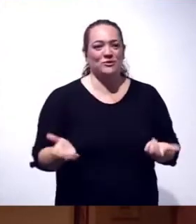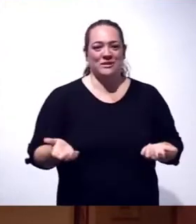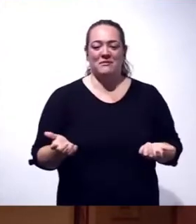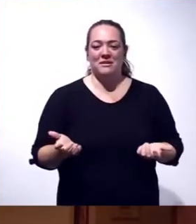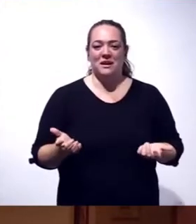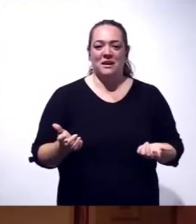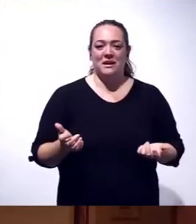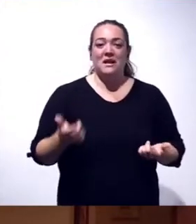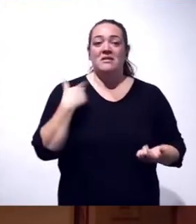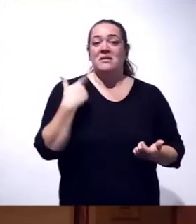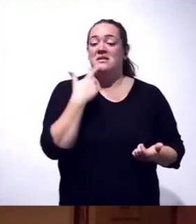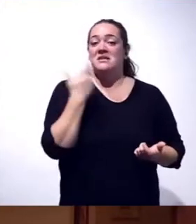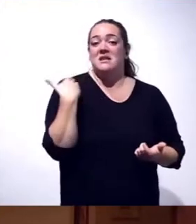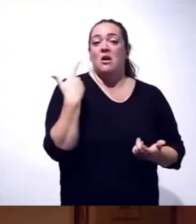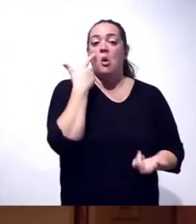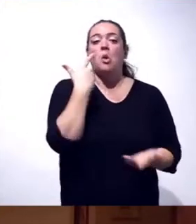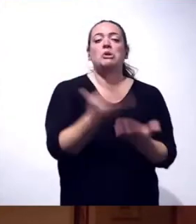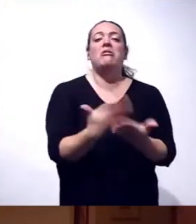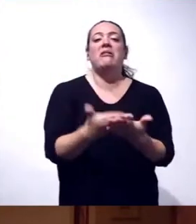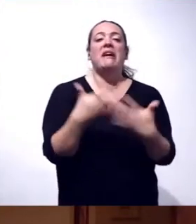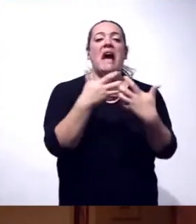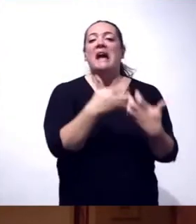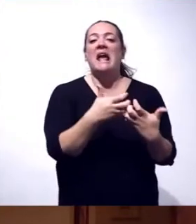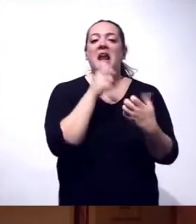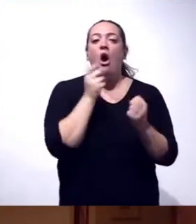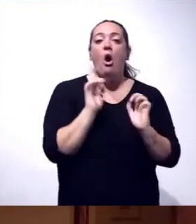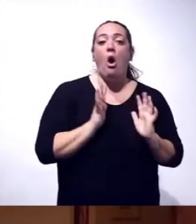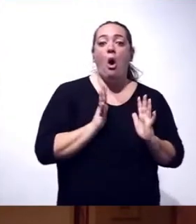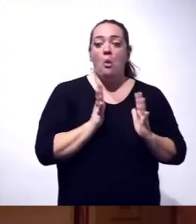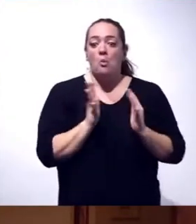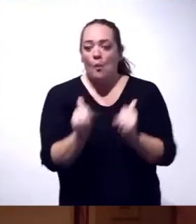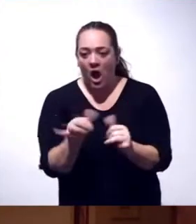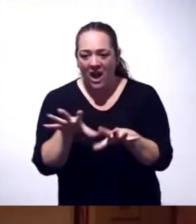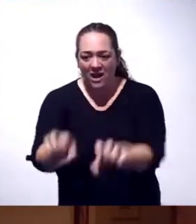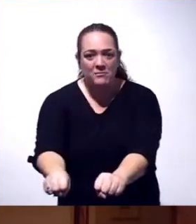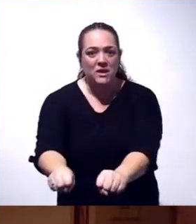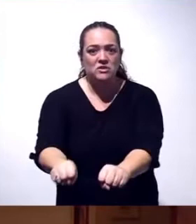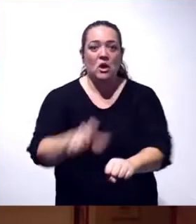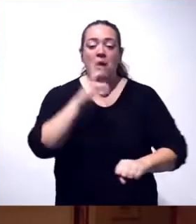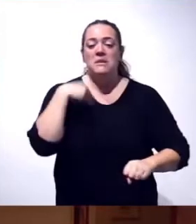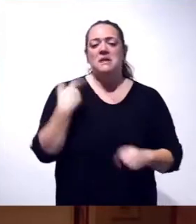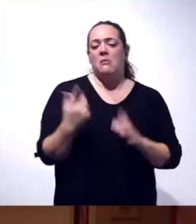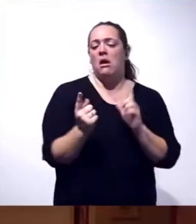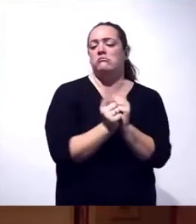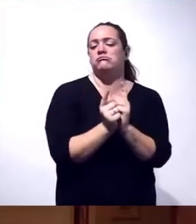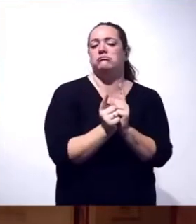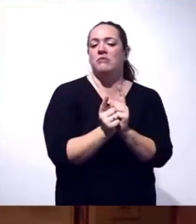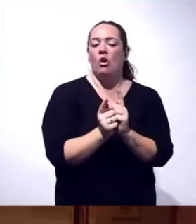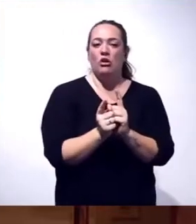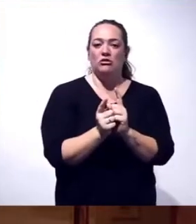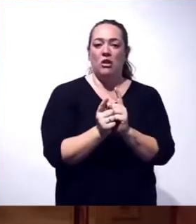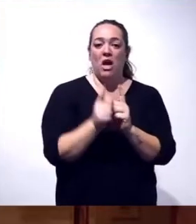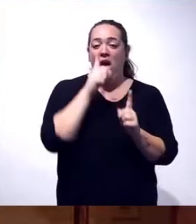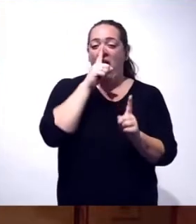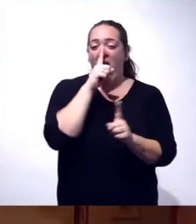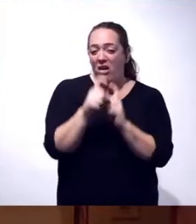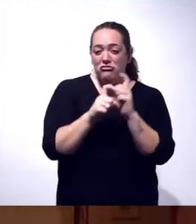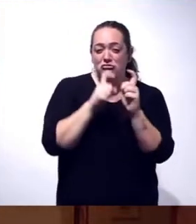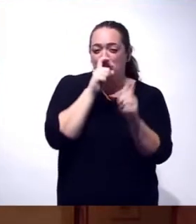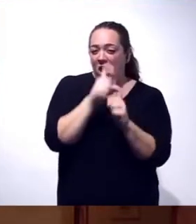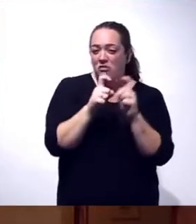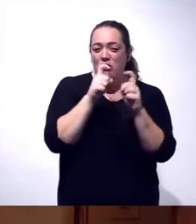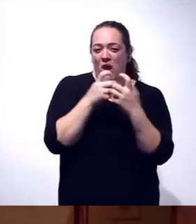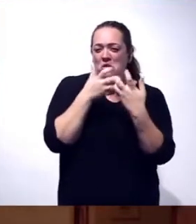quien justificó una guerra o una invasión pensando que iba a ser de corto recorrido y acabó con años de exterminio.